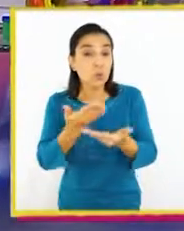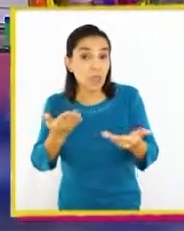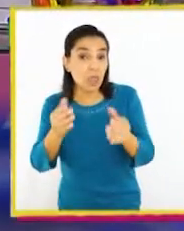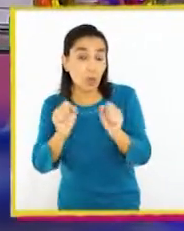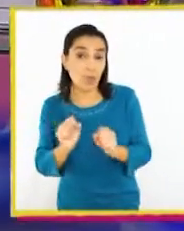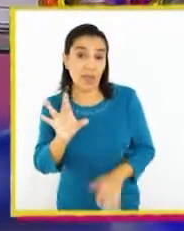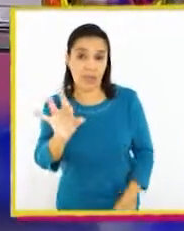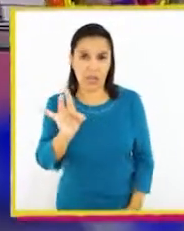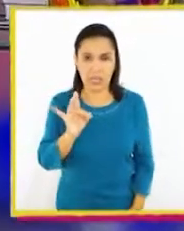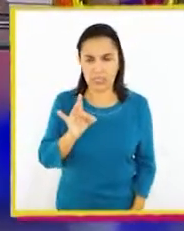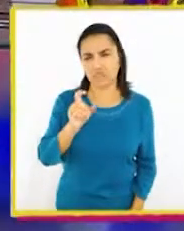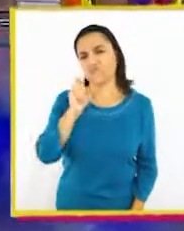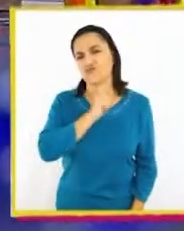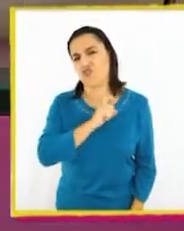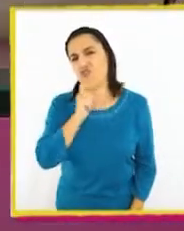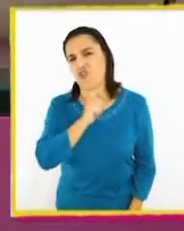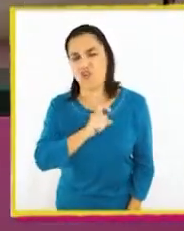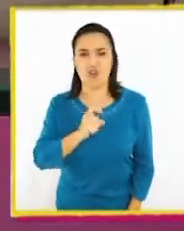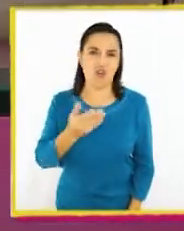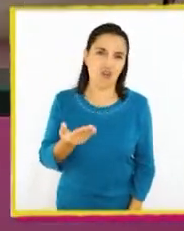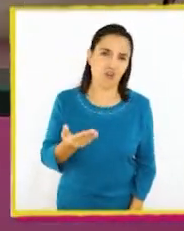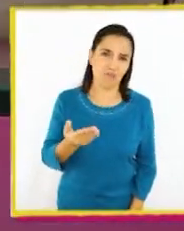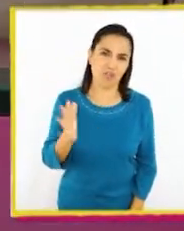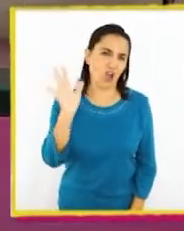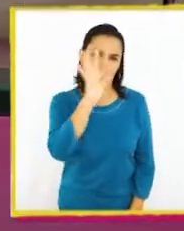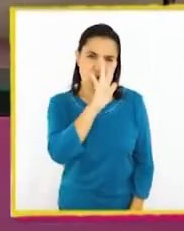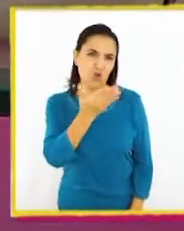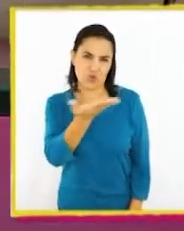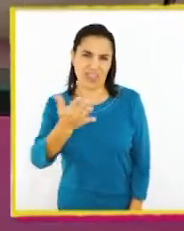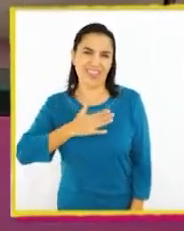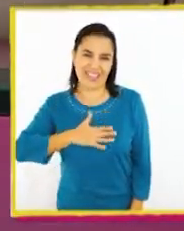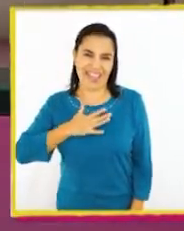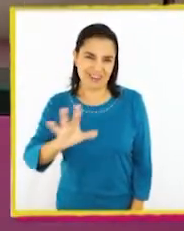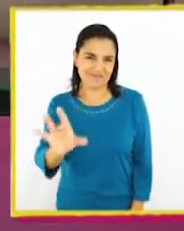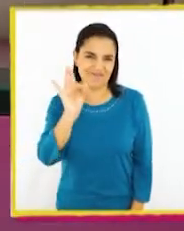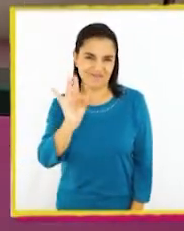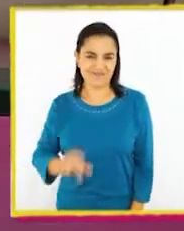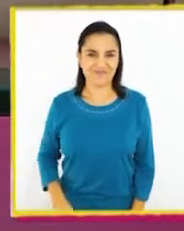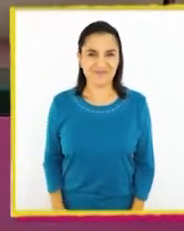Ustedes pueden elegir también el rojo o el color que más quieran.